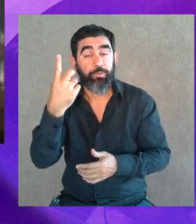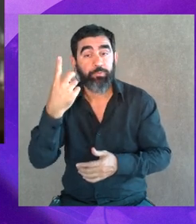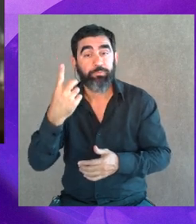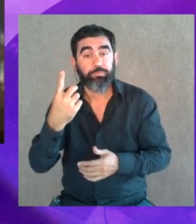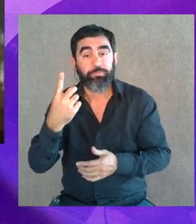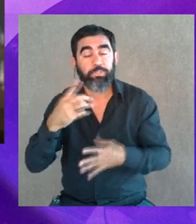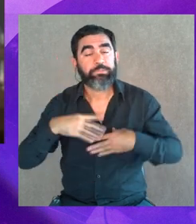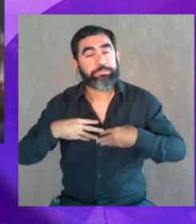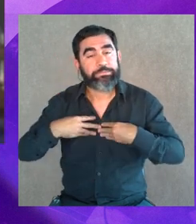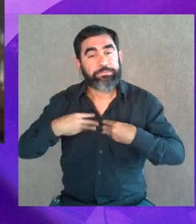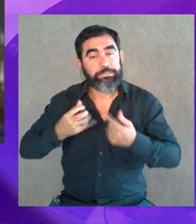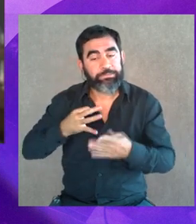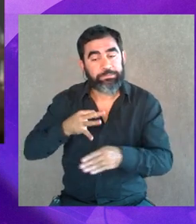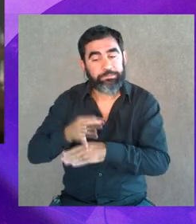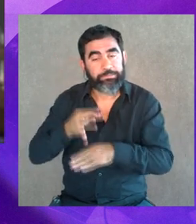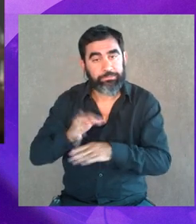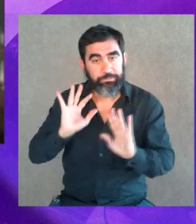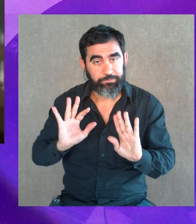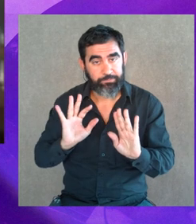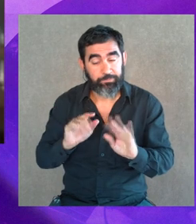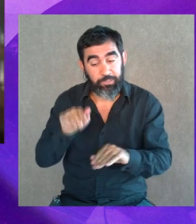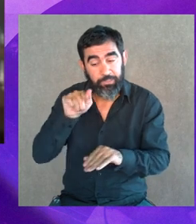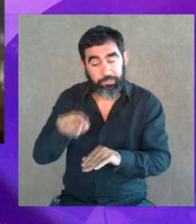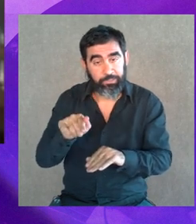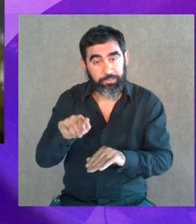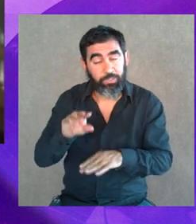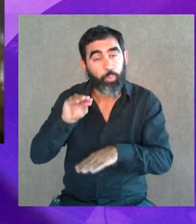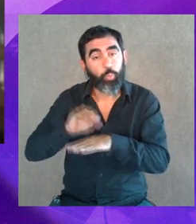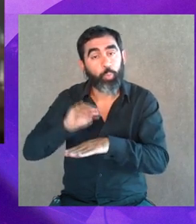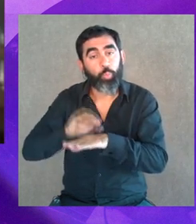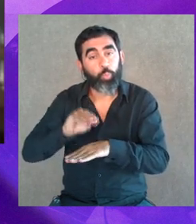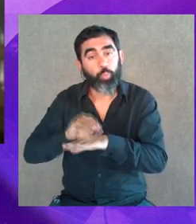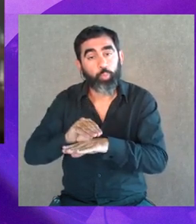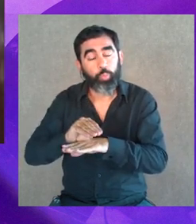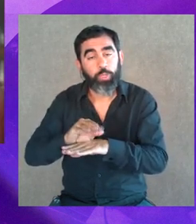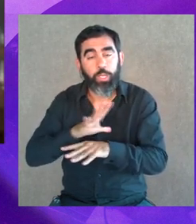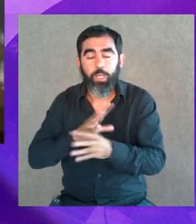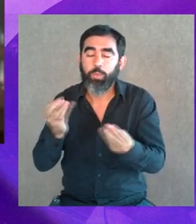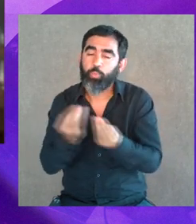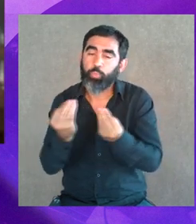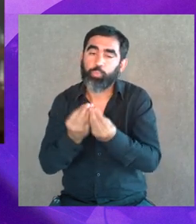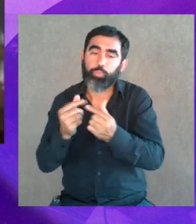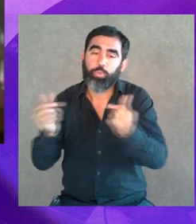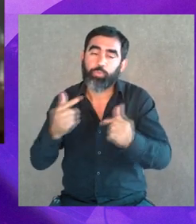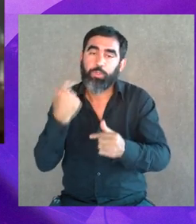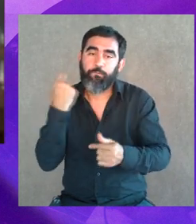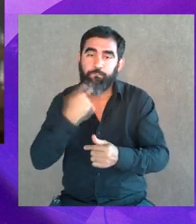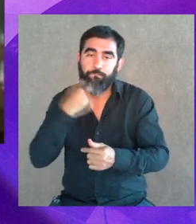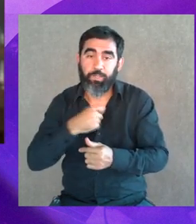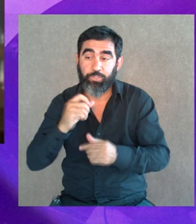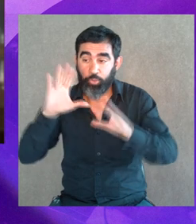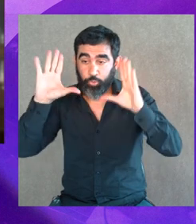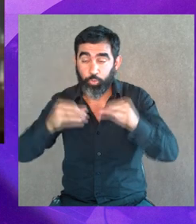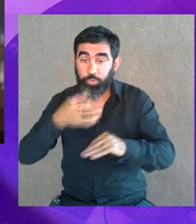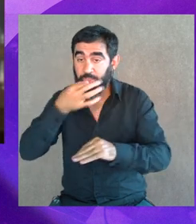primero es sensibilizar y ahí la cultura tiene un montón de cosas para hacer.